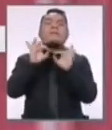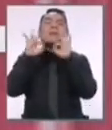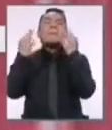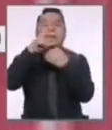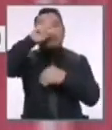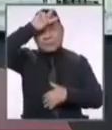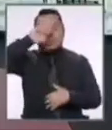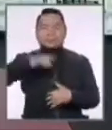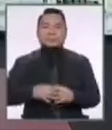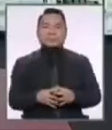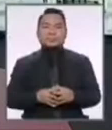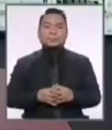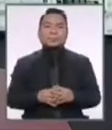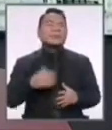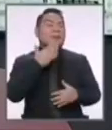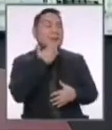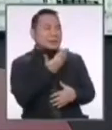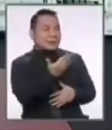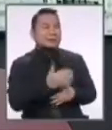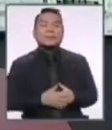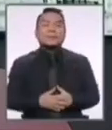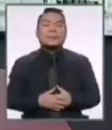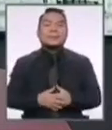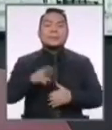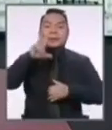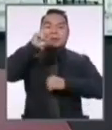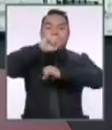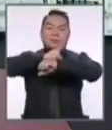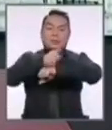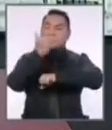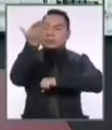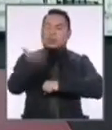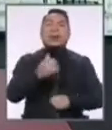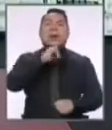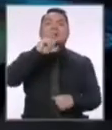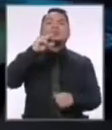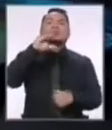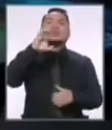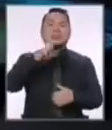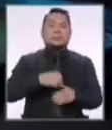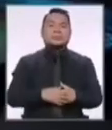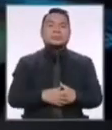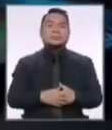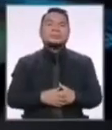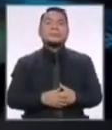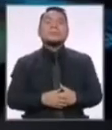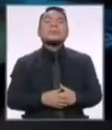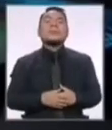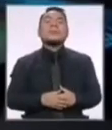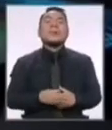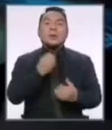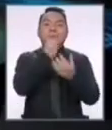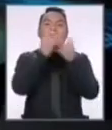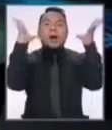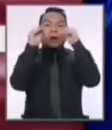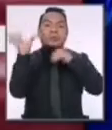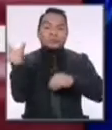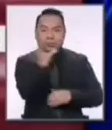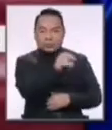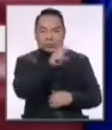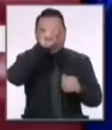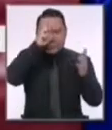Perú. Muchas gracias, candidato. 30 segundos, candidato George Forsyth. Buenas noches, compatriotas.